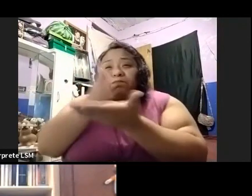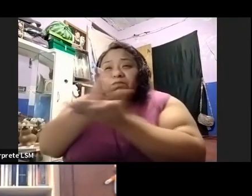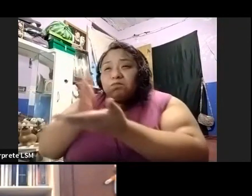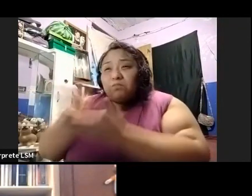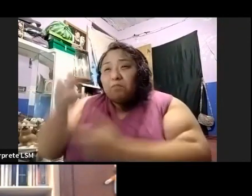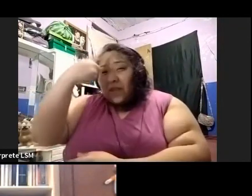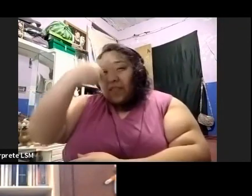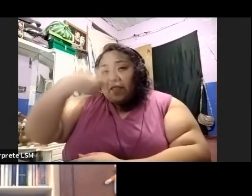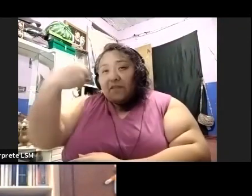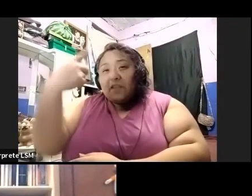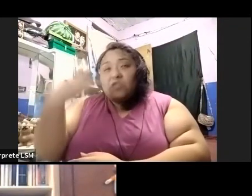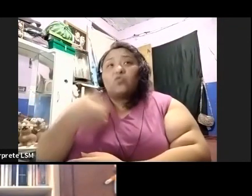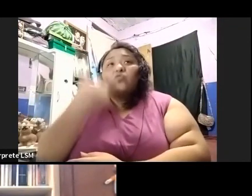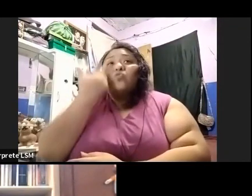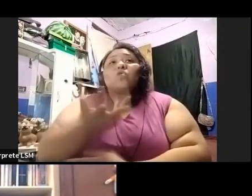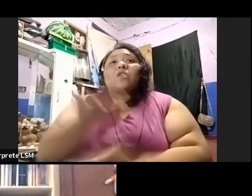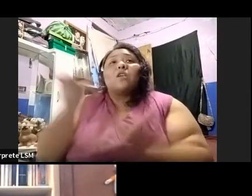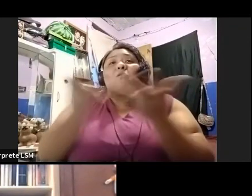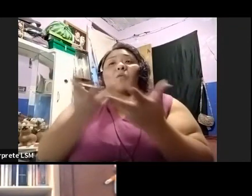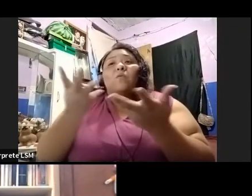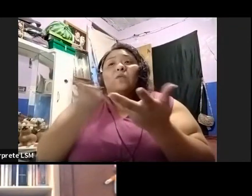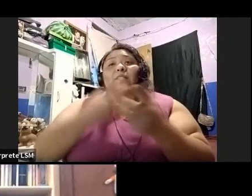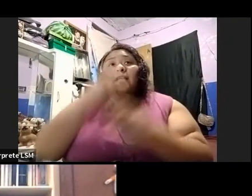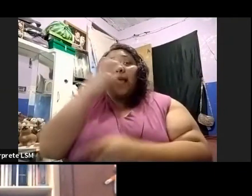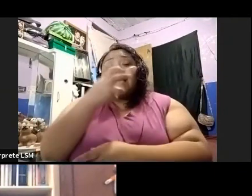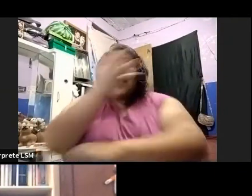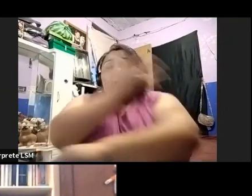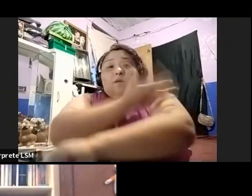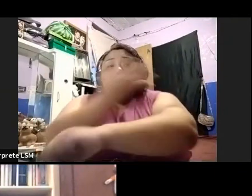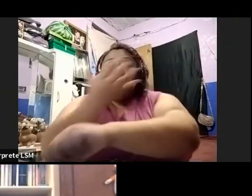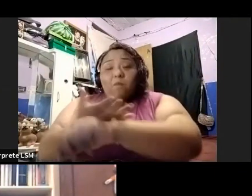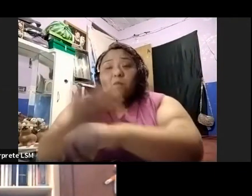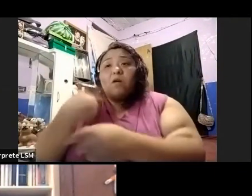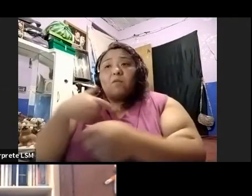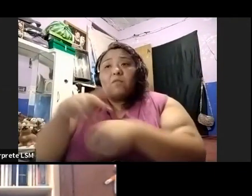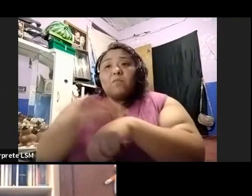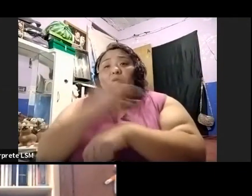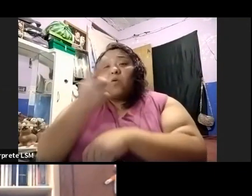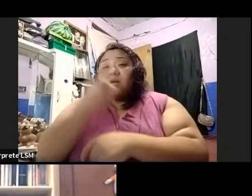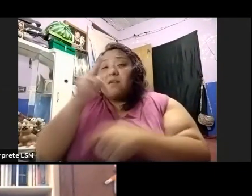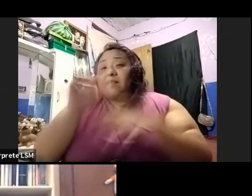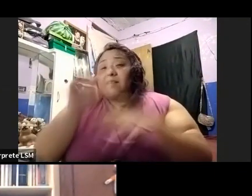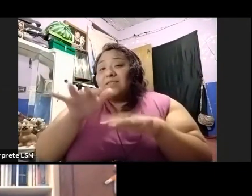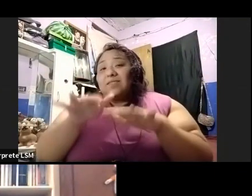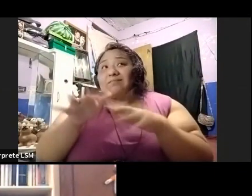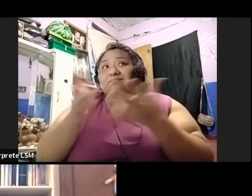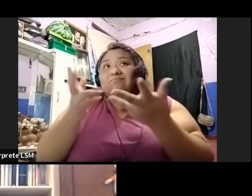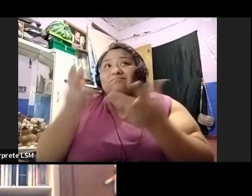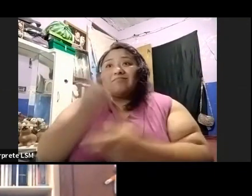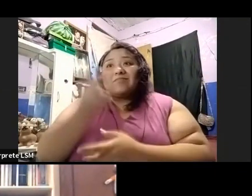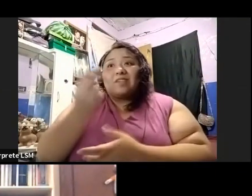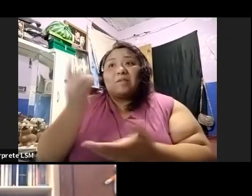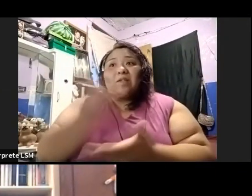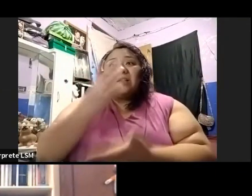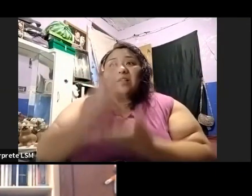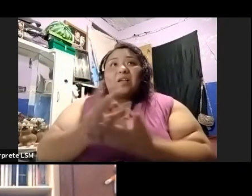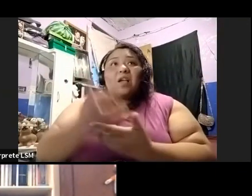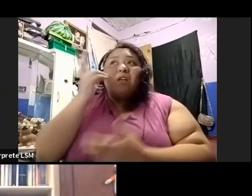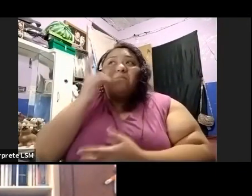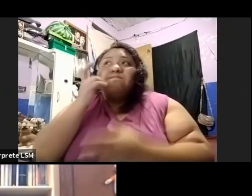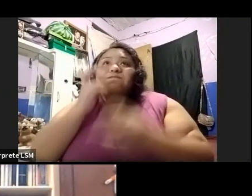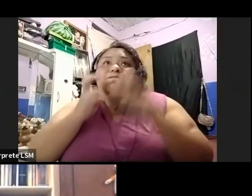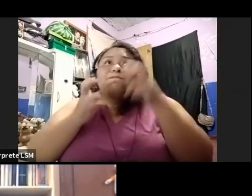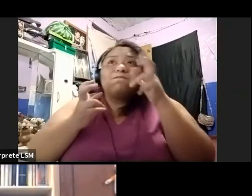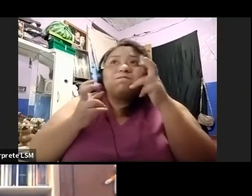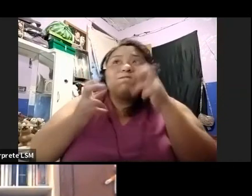parte de acompañamiento. Porque a veces lo único que necesitamos es quienes nos escuchen. Y yo soy muy buena